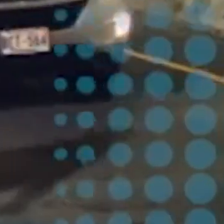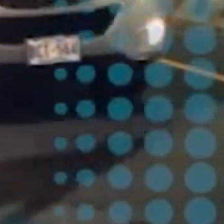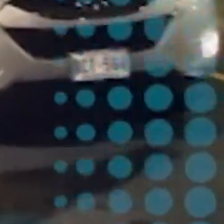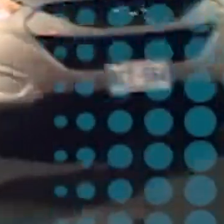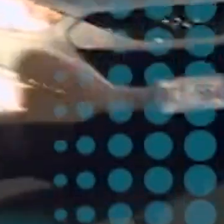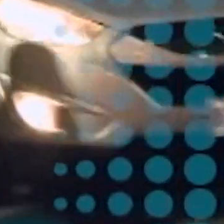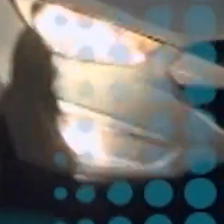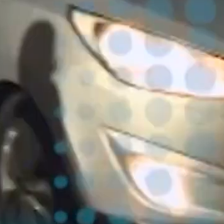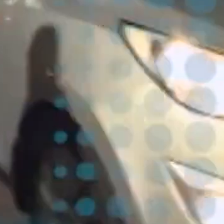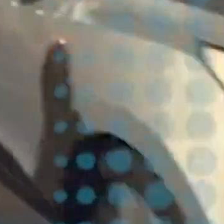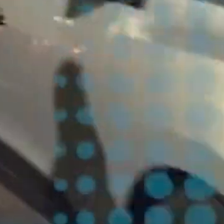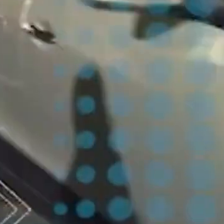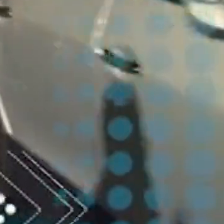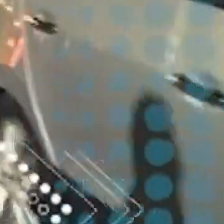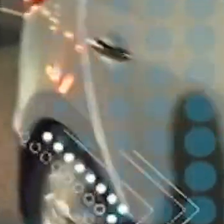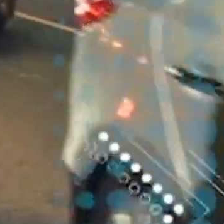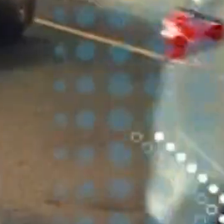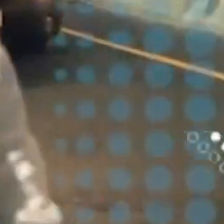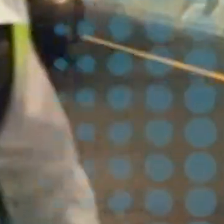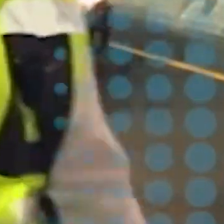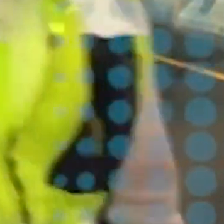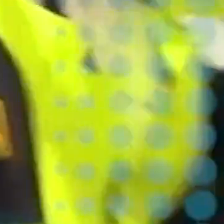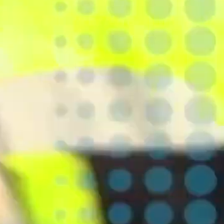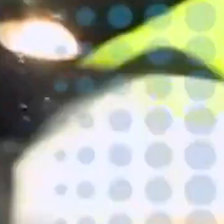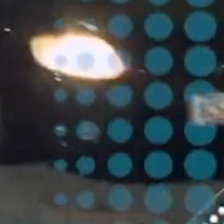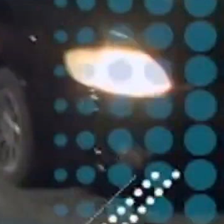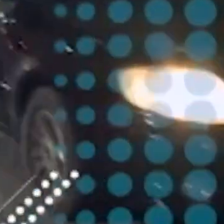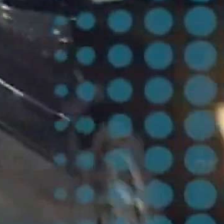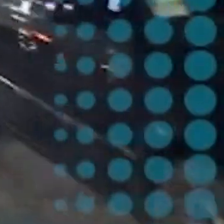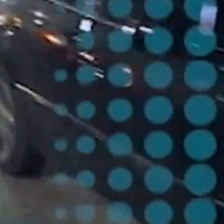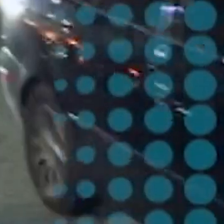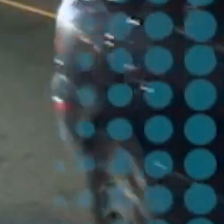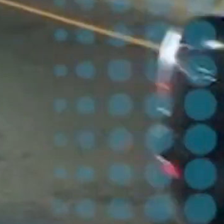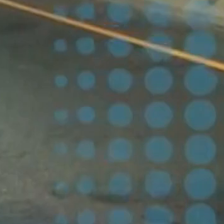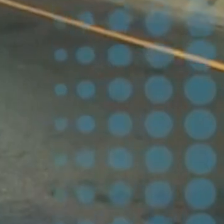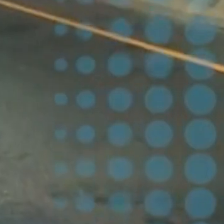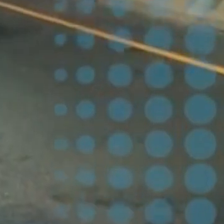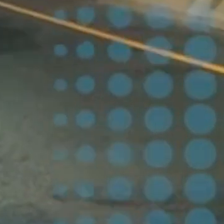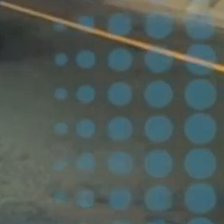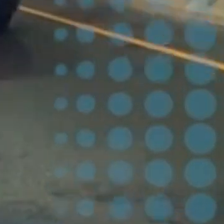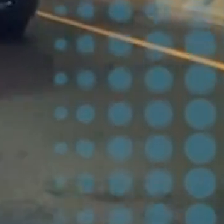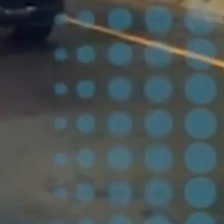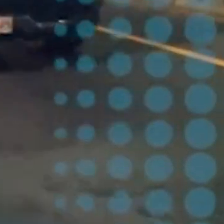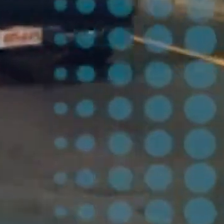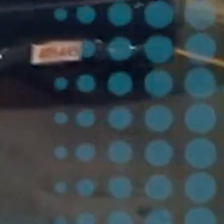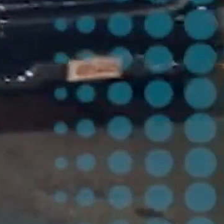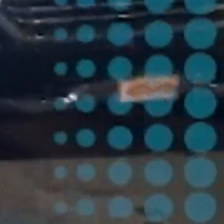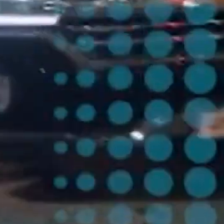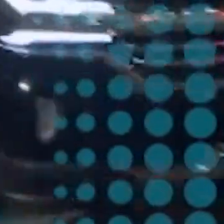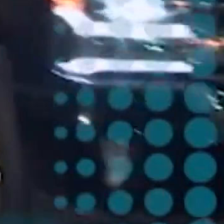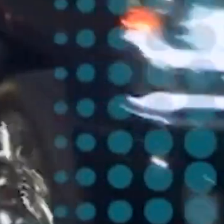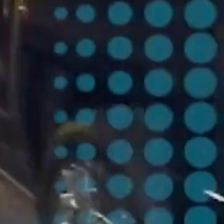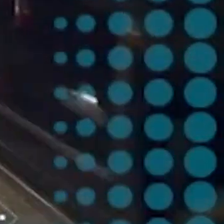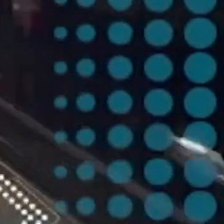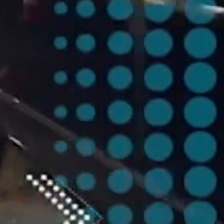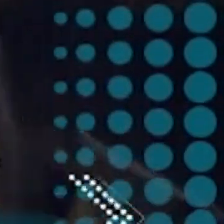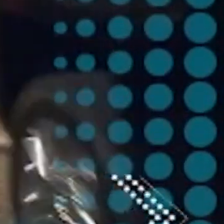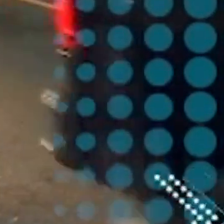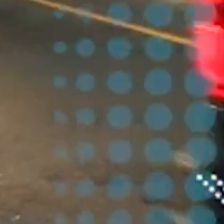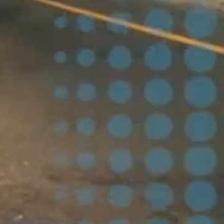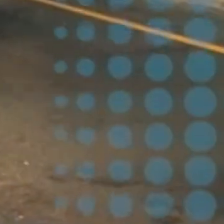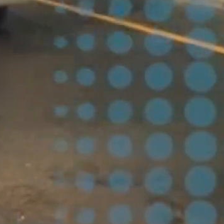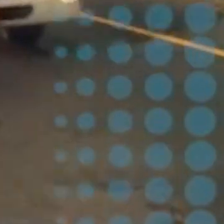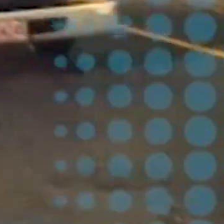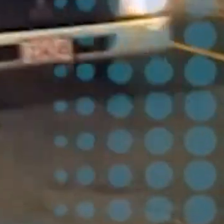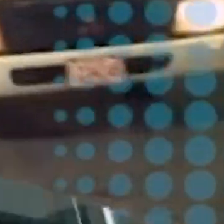Público contra 218 conductores que mintieron para recuperar las placas de sus vehículos que fueron decomisadas por incumplir la